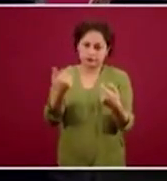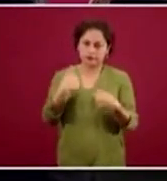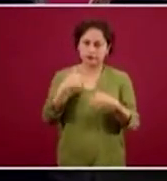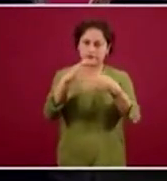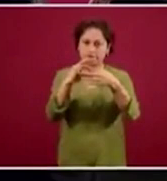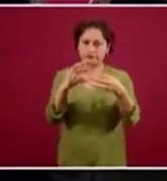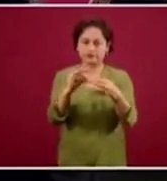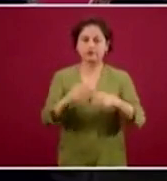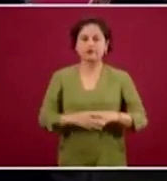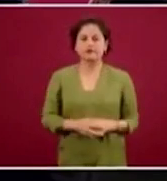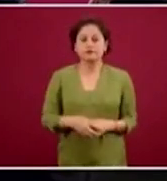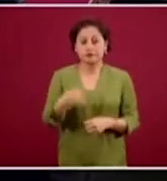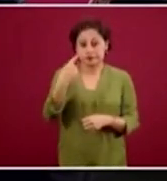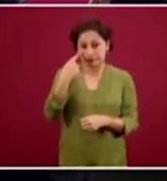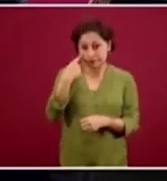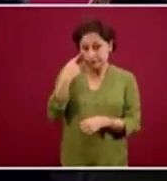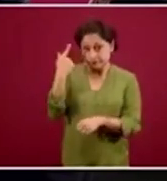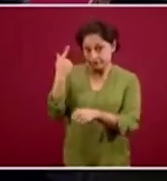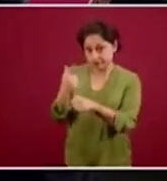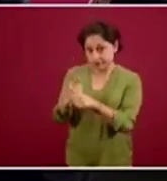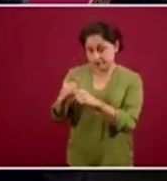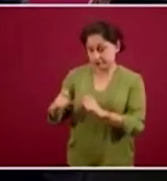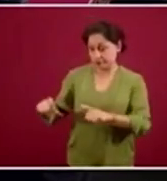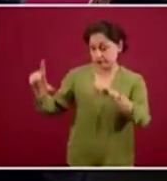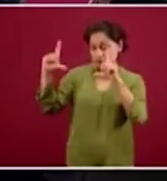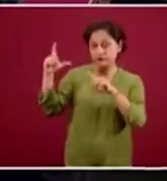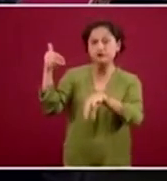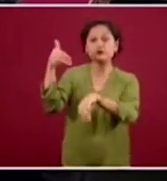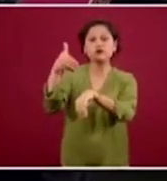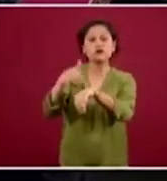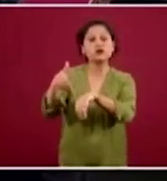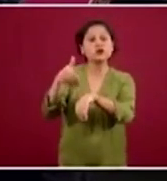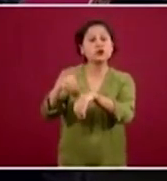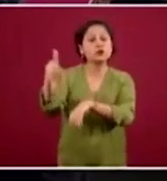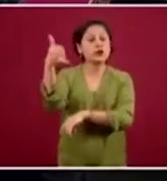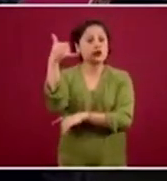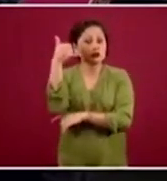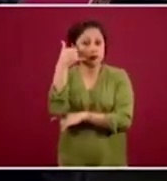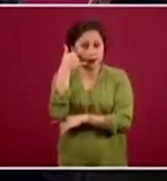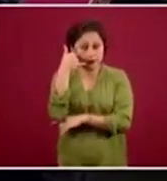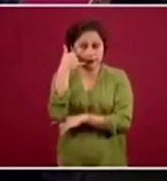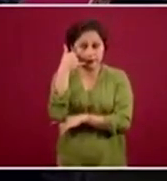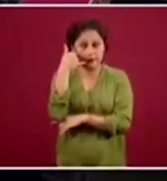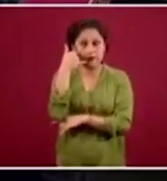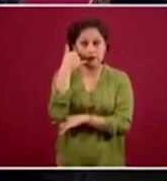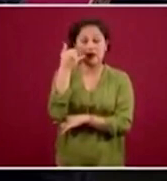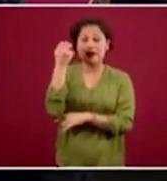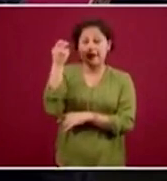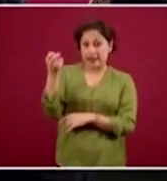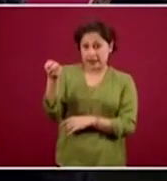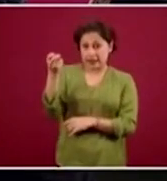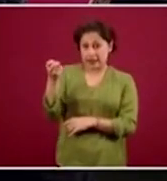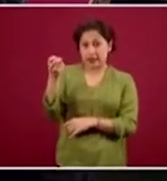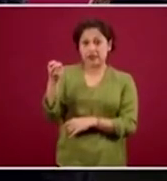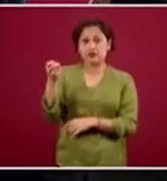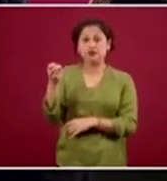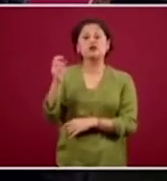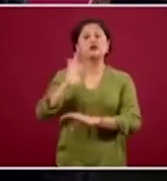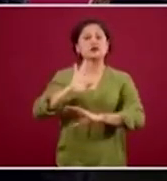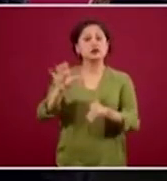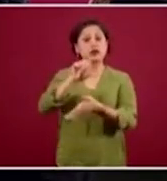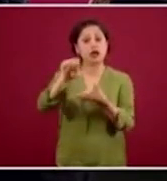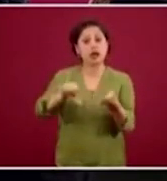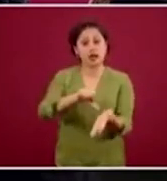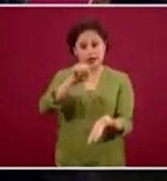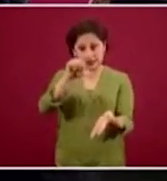Pueden ver ustedes números telefónicos y son los números telefónicos que estarán disponibles en el Centro Nacional